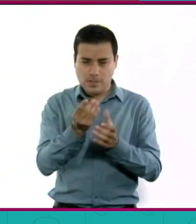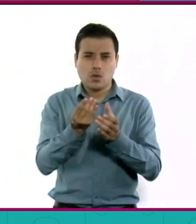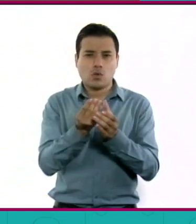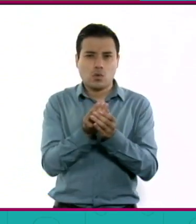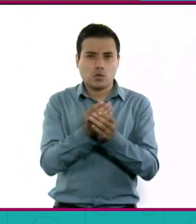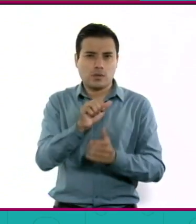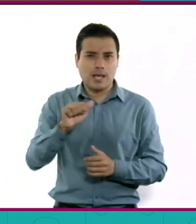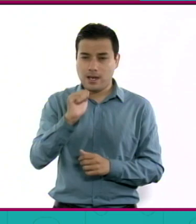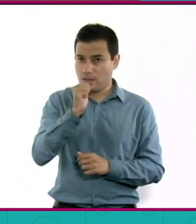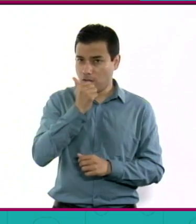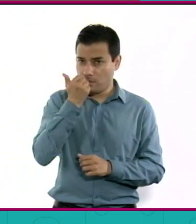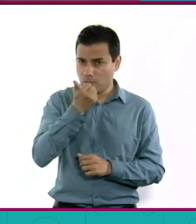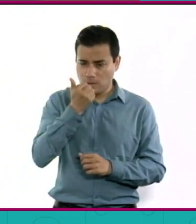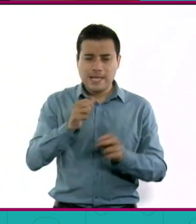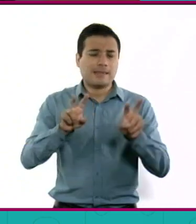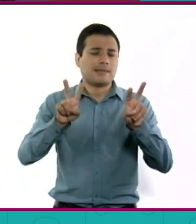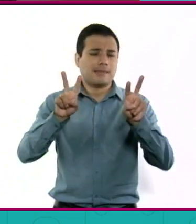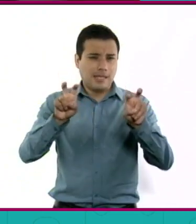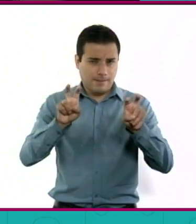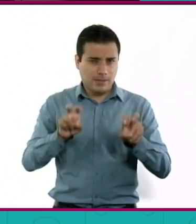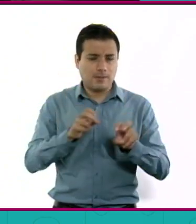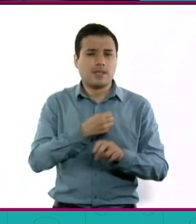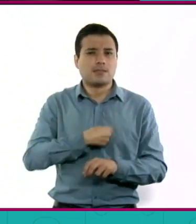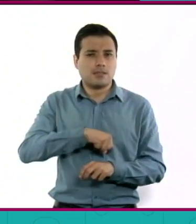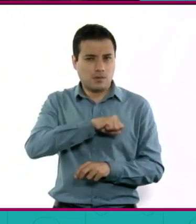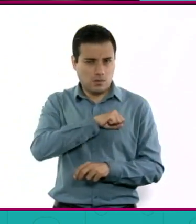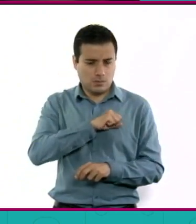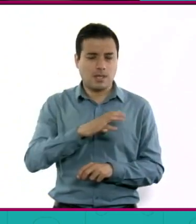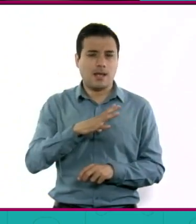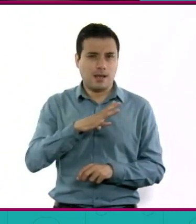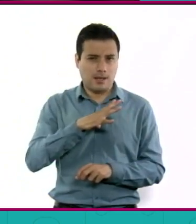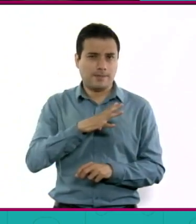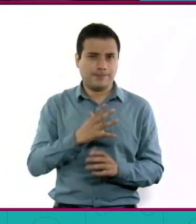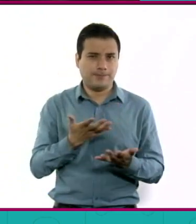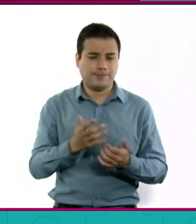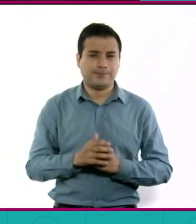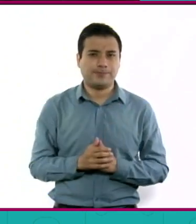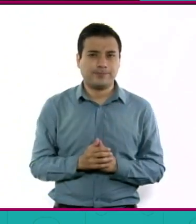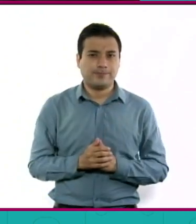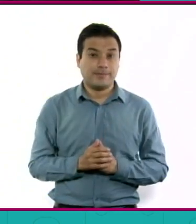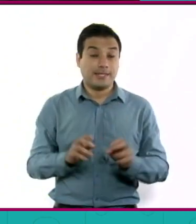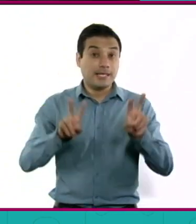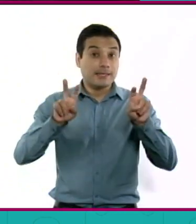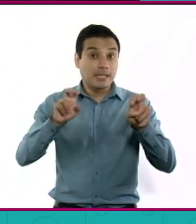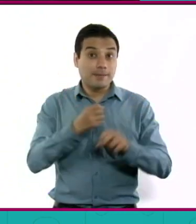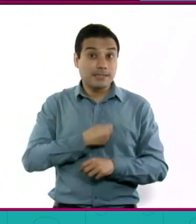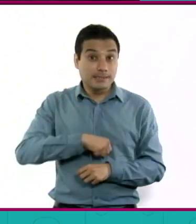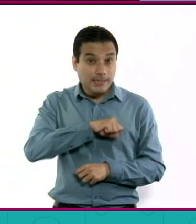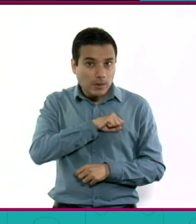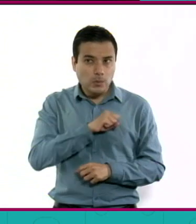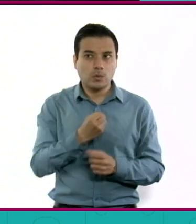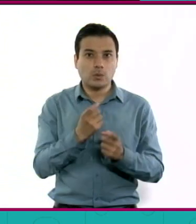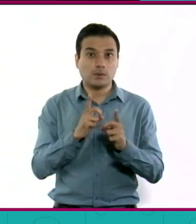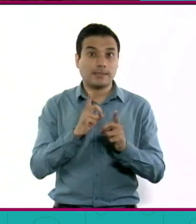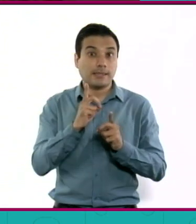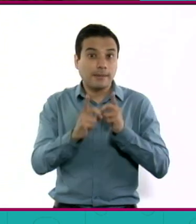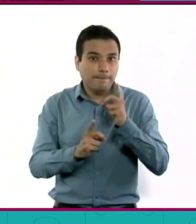todo el tema de salud. Entonces, se va a seguir incentivando la actividad física,